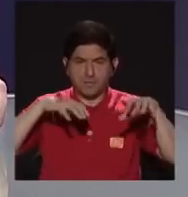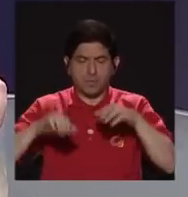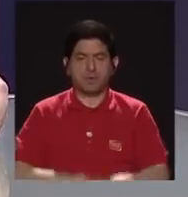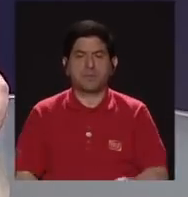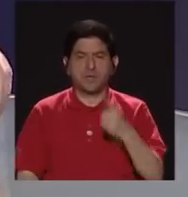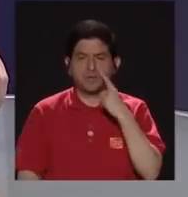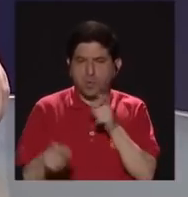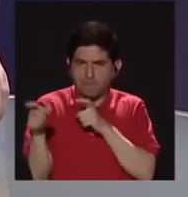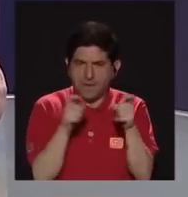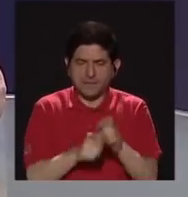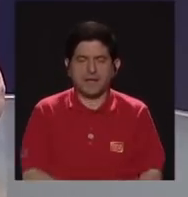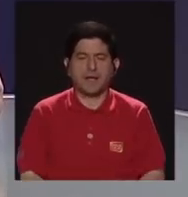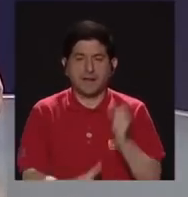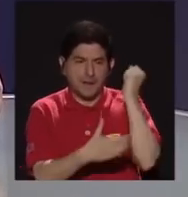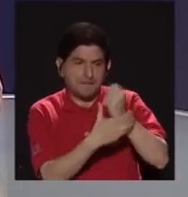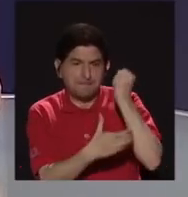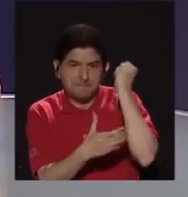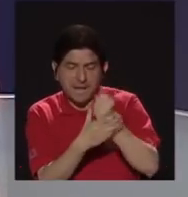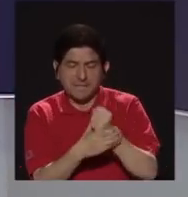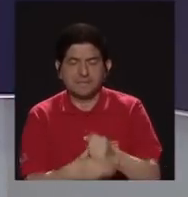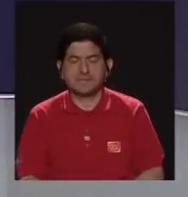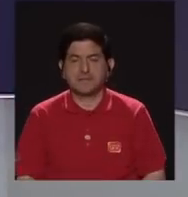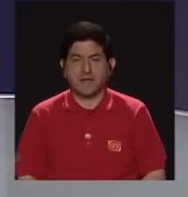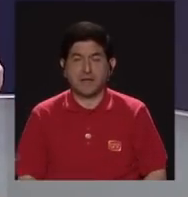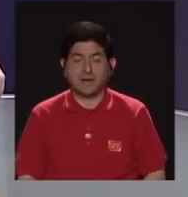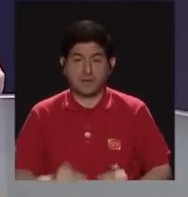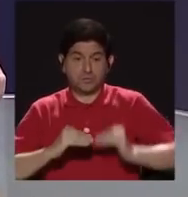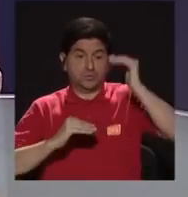matarnos con más violencia,